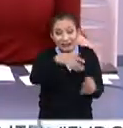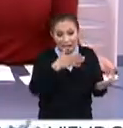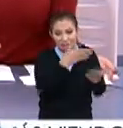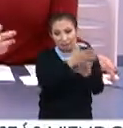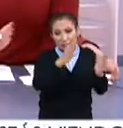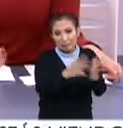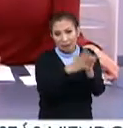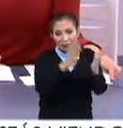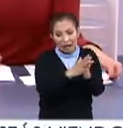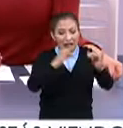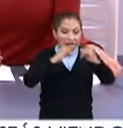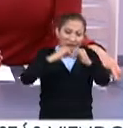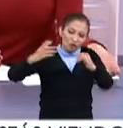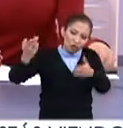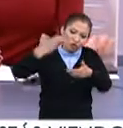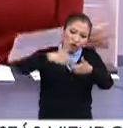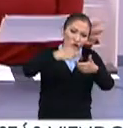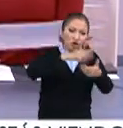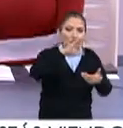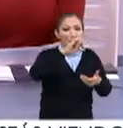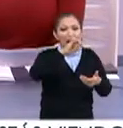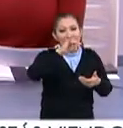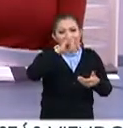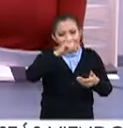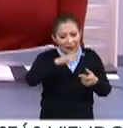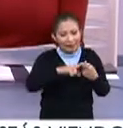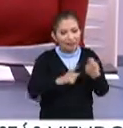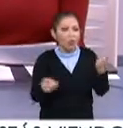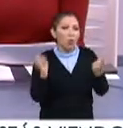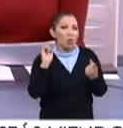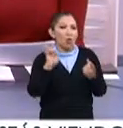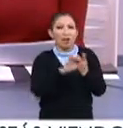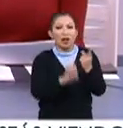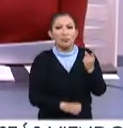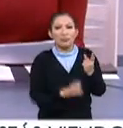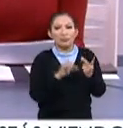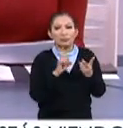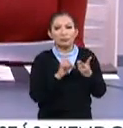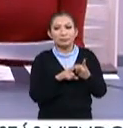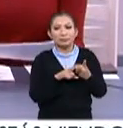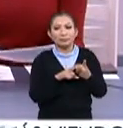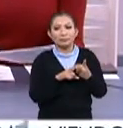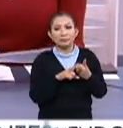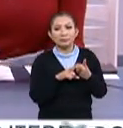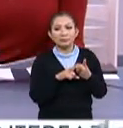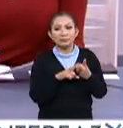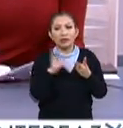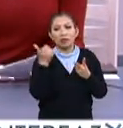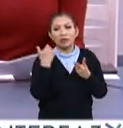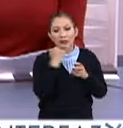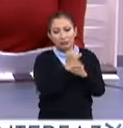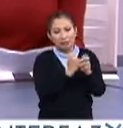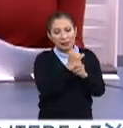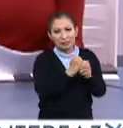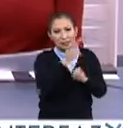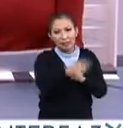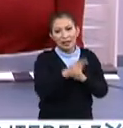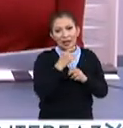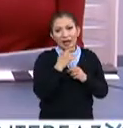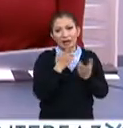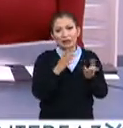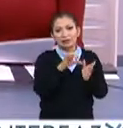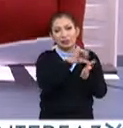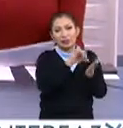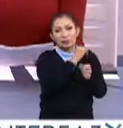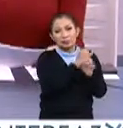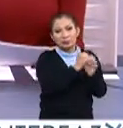participan instituciones por supuesto como el CONACYT o por ejemplo como pues otras investigaciones de investigación